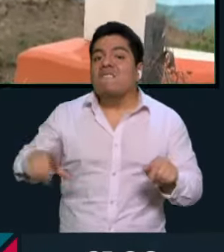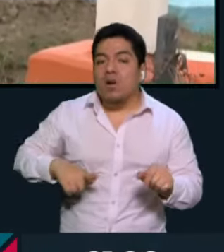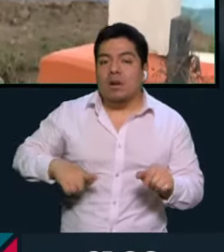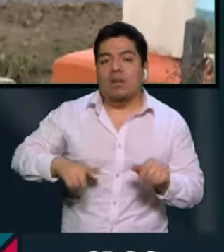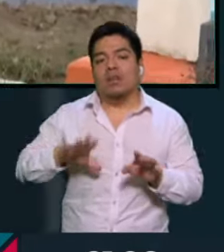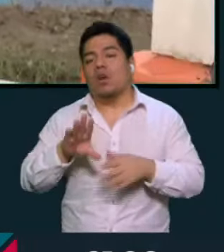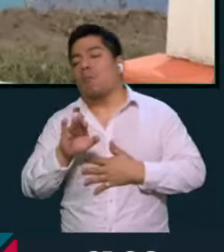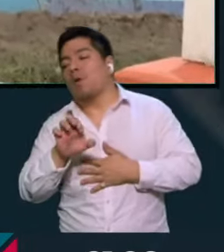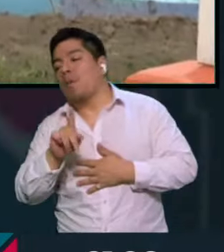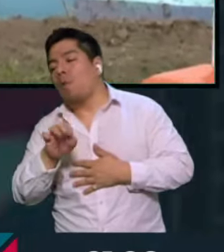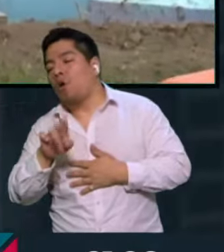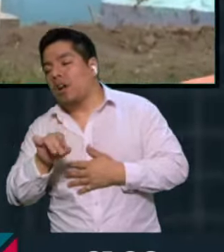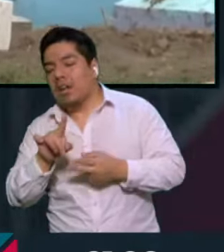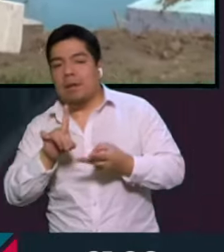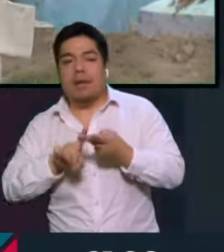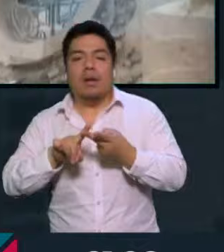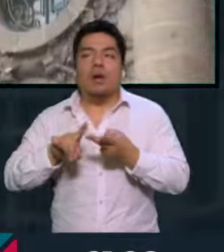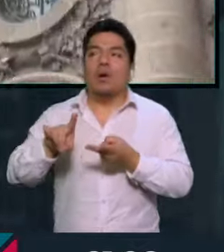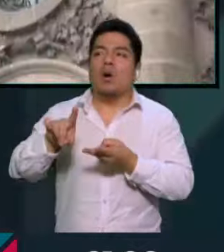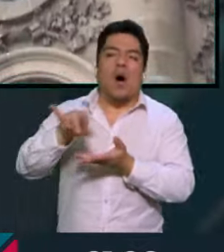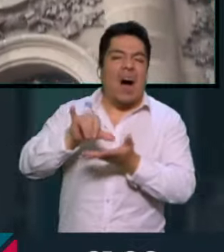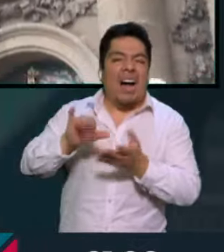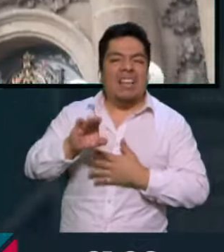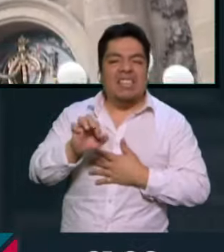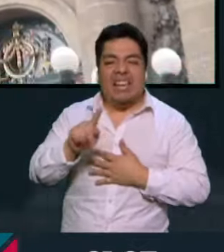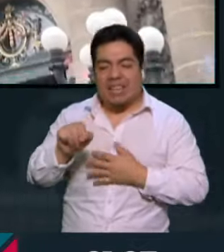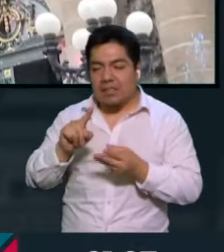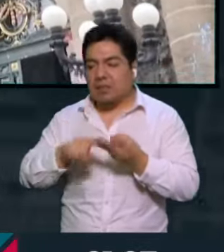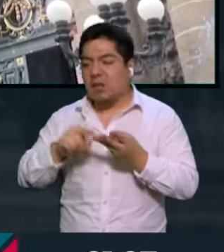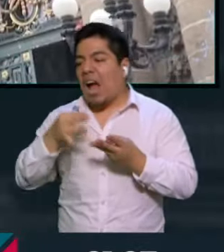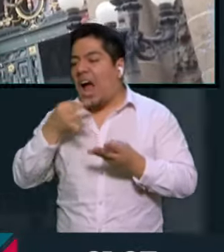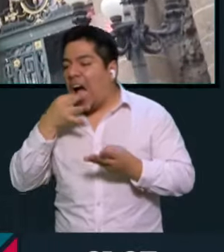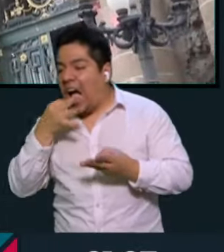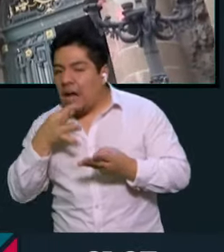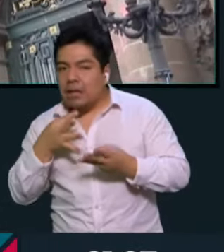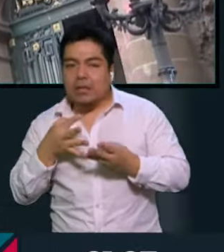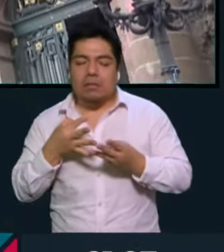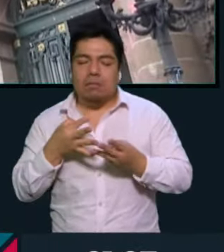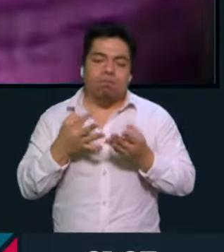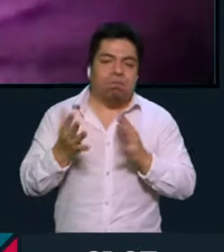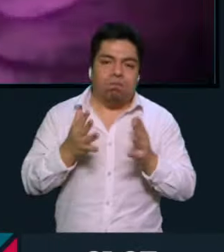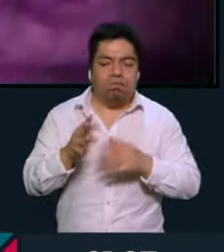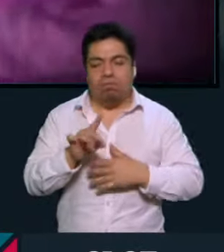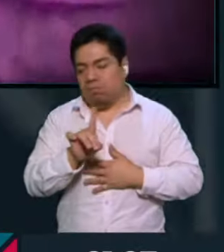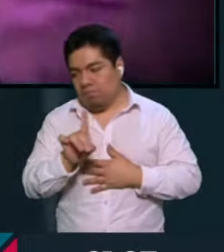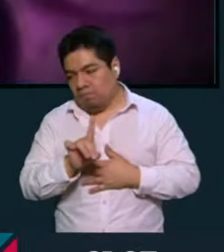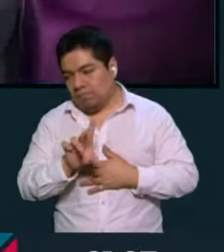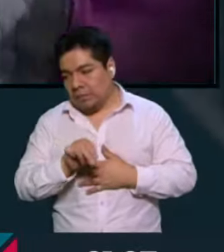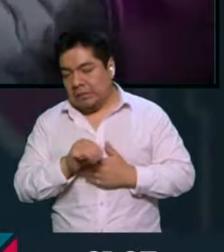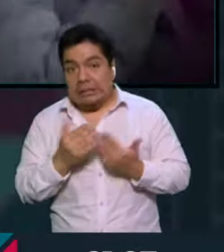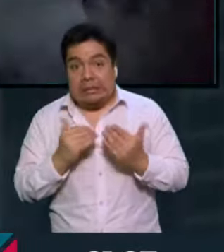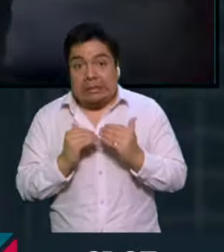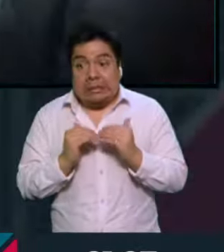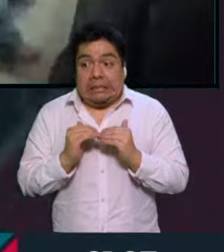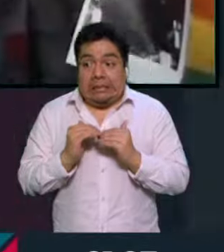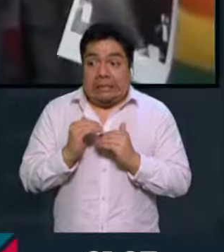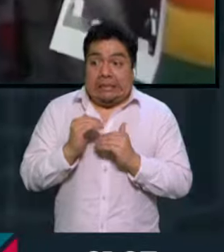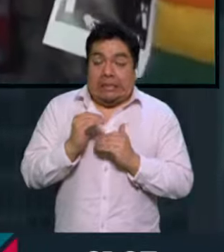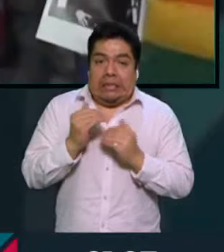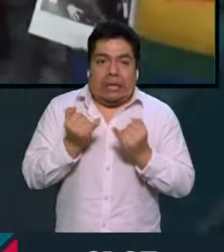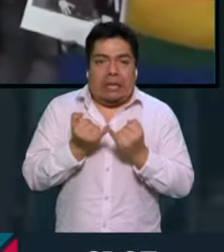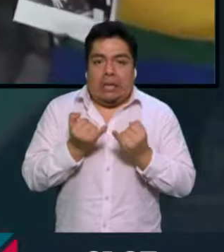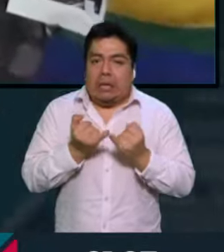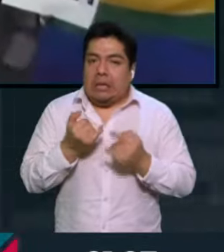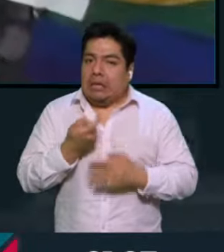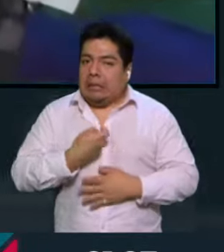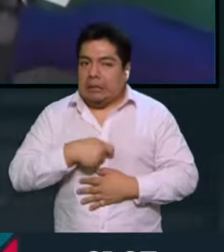biopolímeros, aceites, hormonizaciones automedicadas, que esto provoca, pues también es un alto índice de la mortalidad